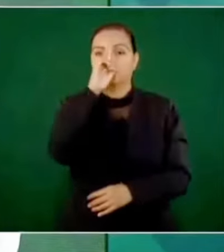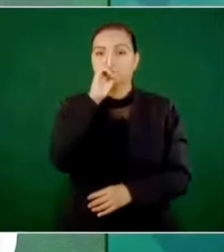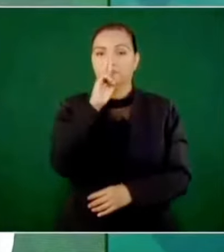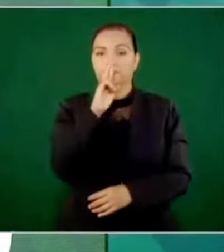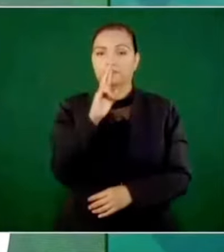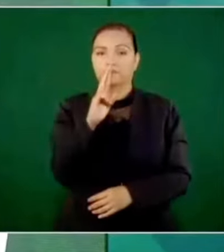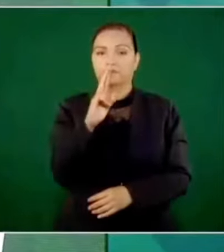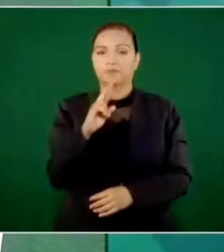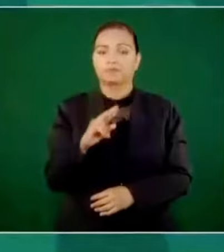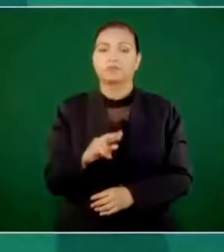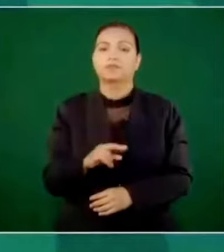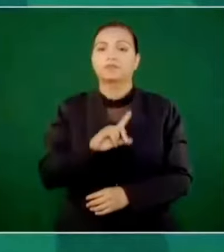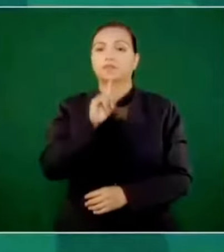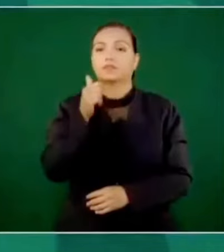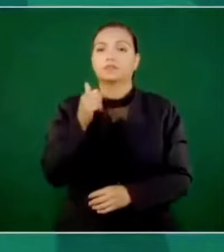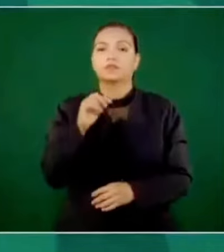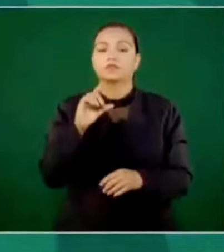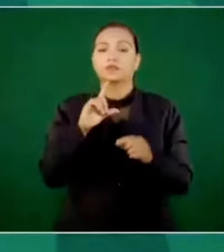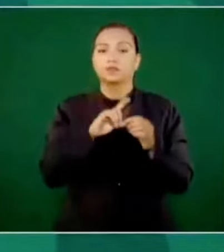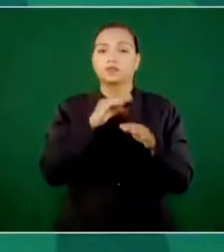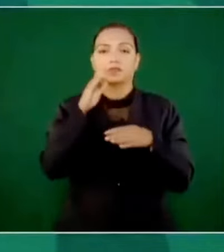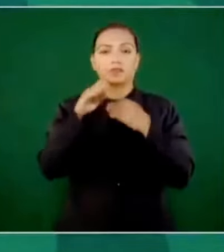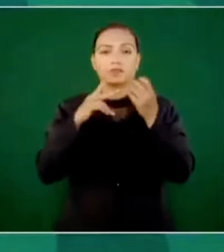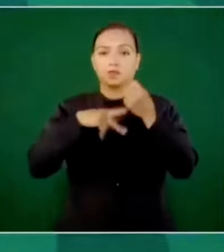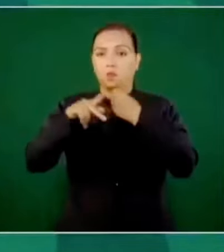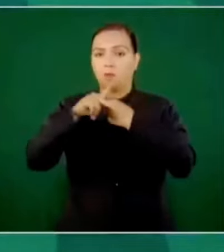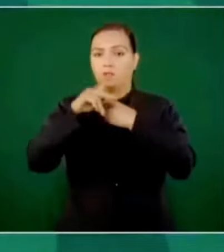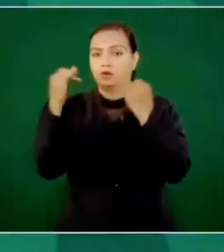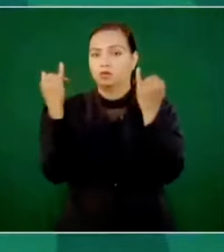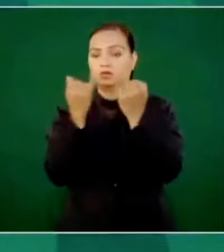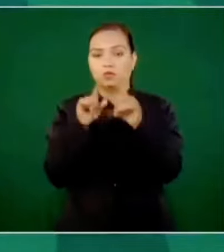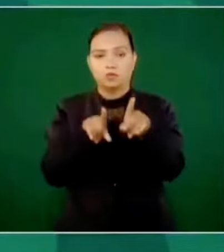de las repúblicas hermanas.